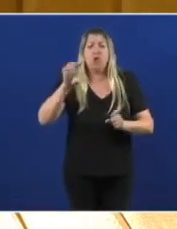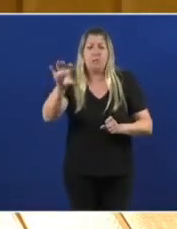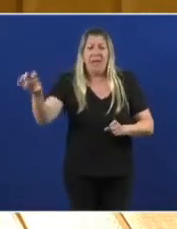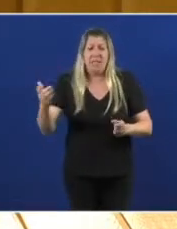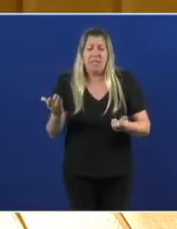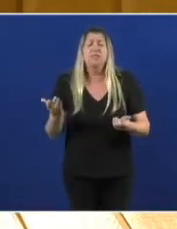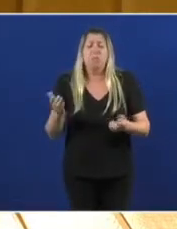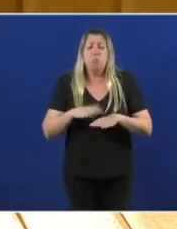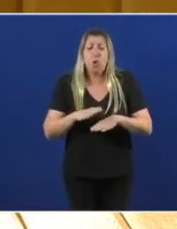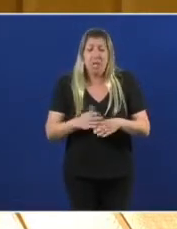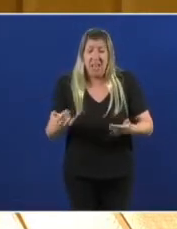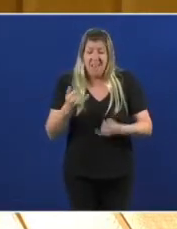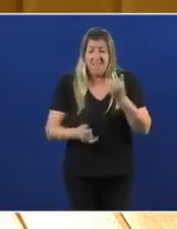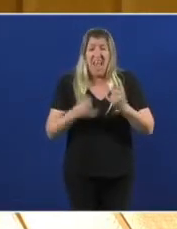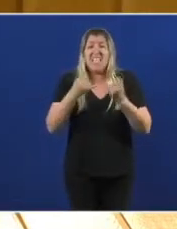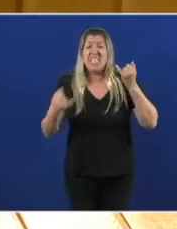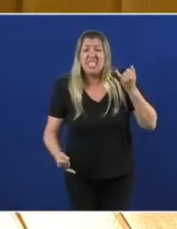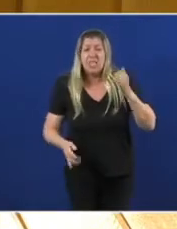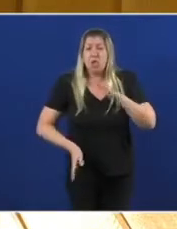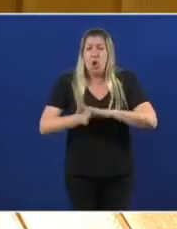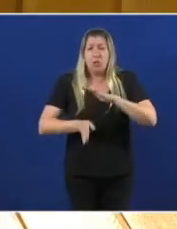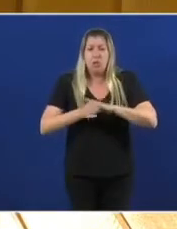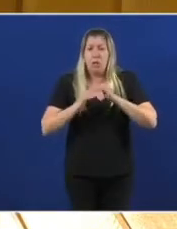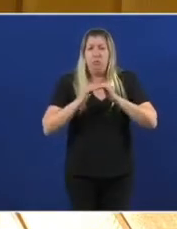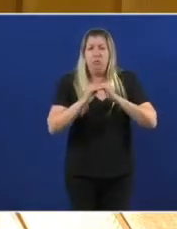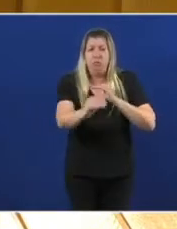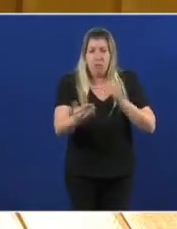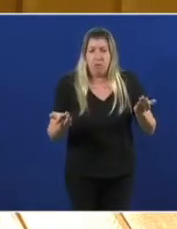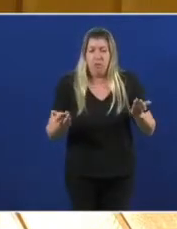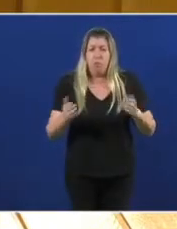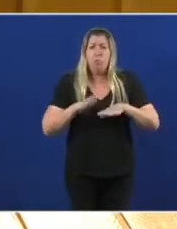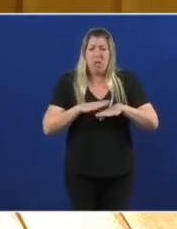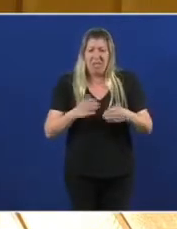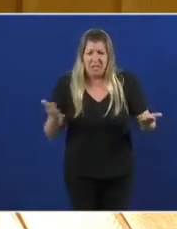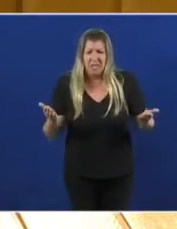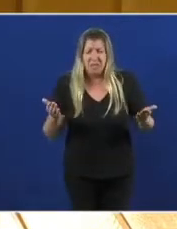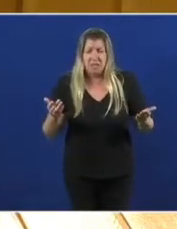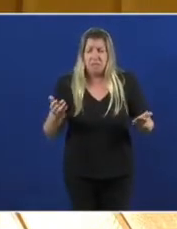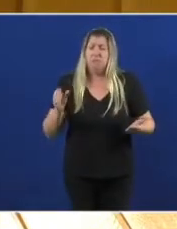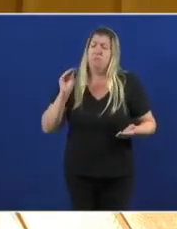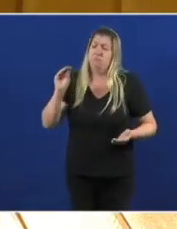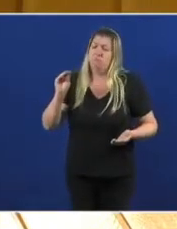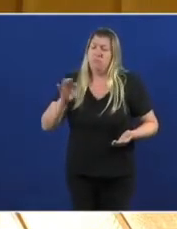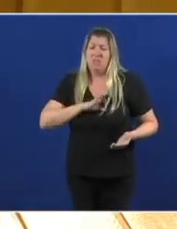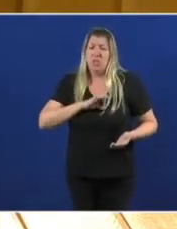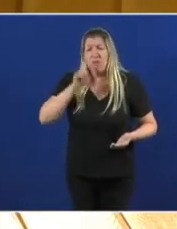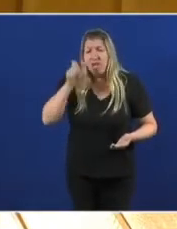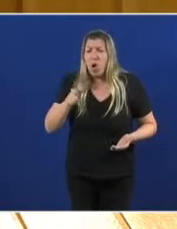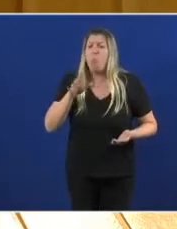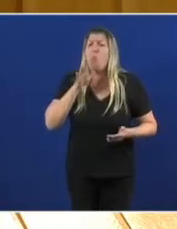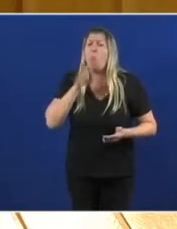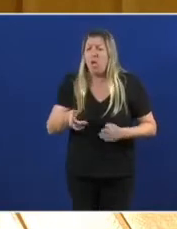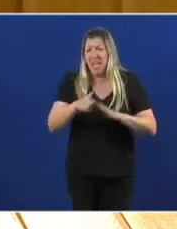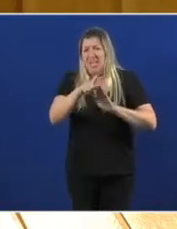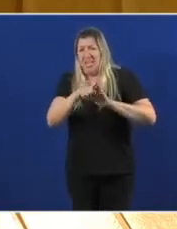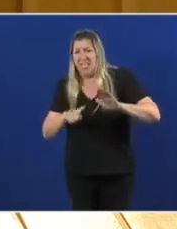perpetua? Señor Feijó, por que, si temos todo para avanzar, estamos retrocedendo? Evidente